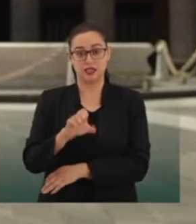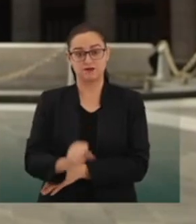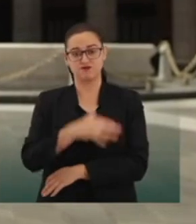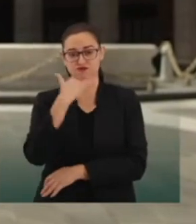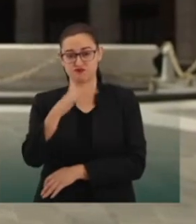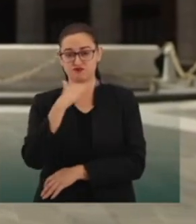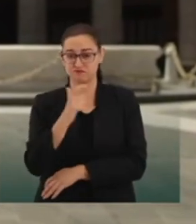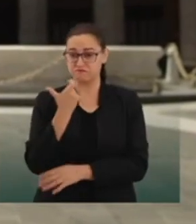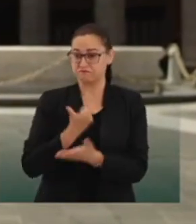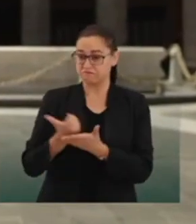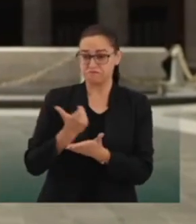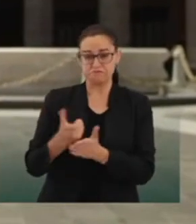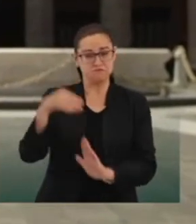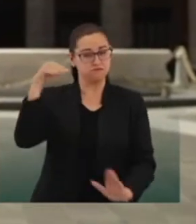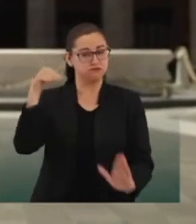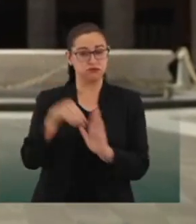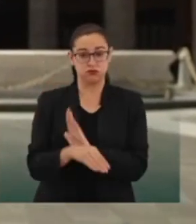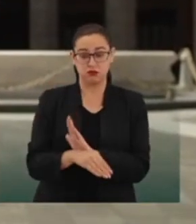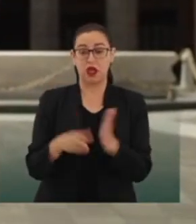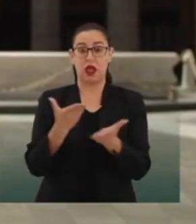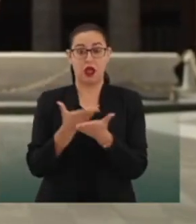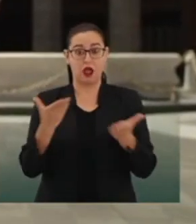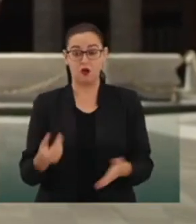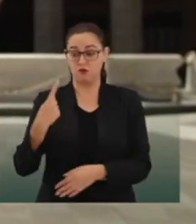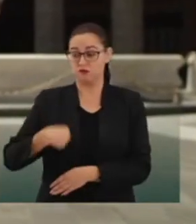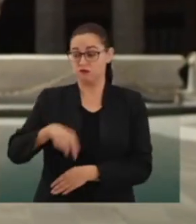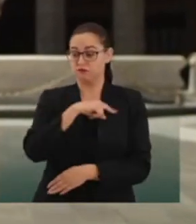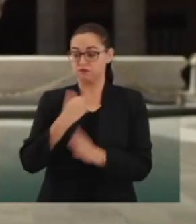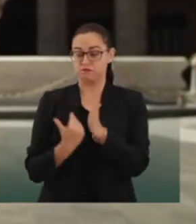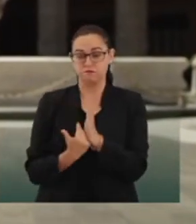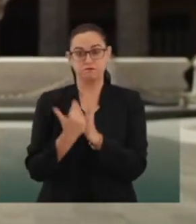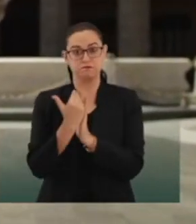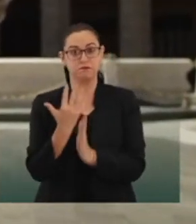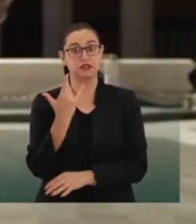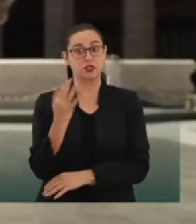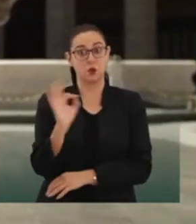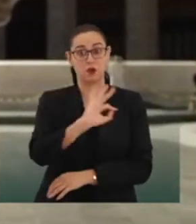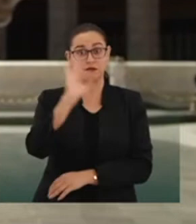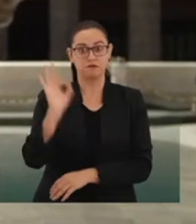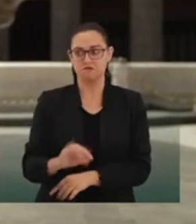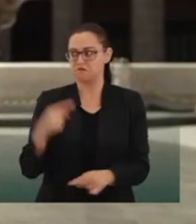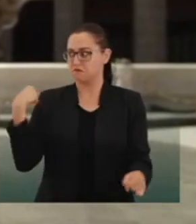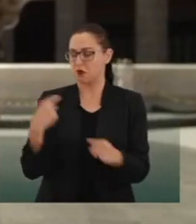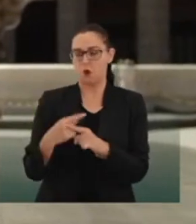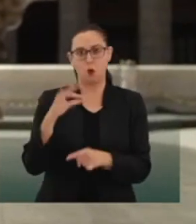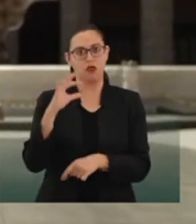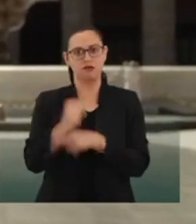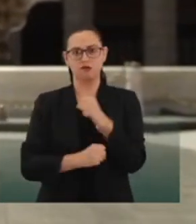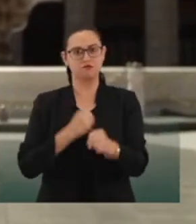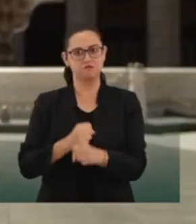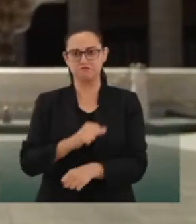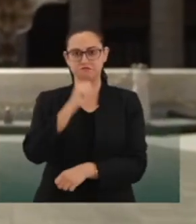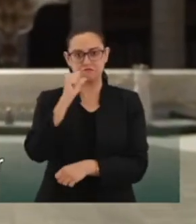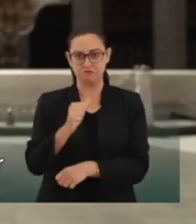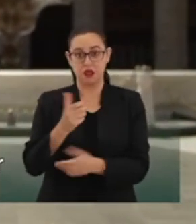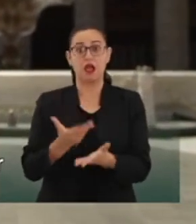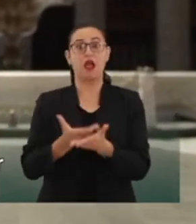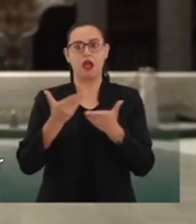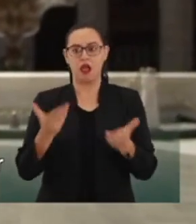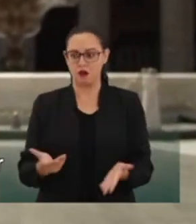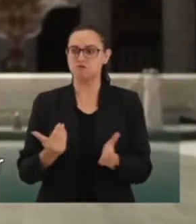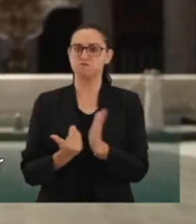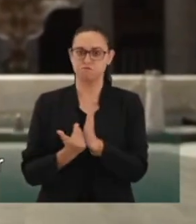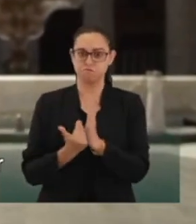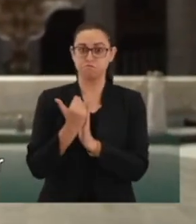salario por los suelos. Lo hemos aumentado cincuenta por ciento, como no sucedía en cuarenta años. Sin